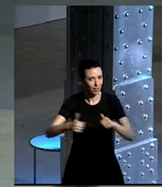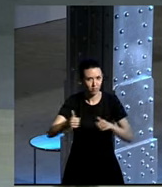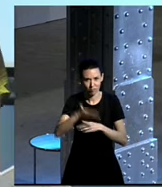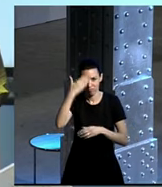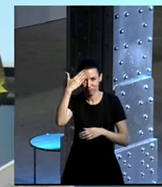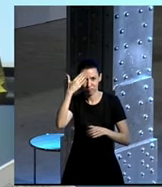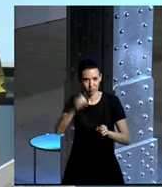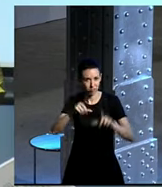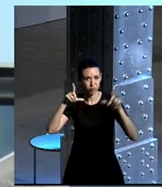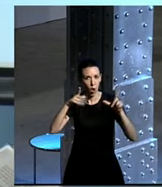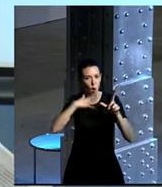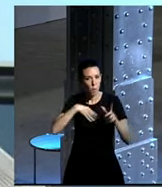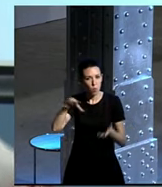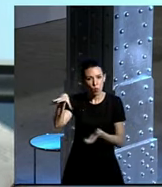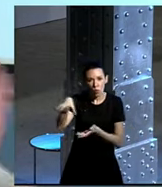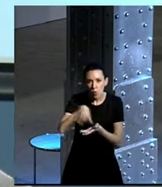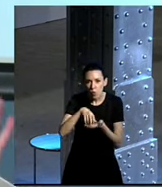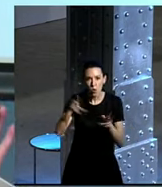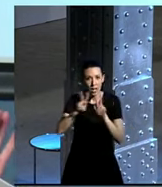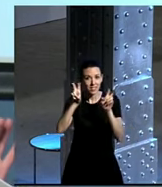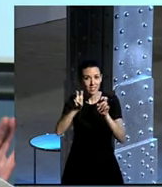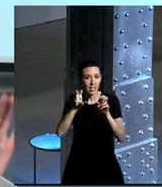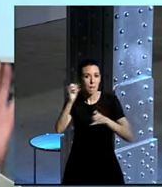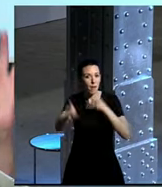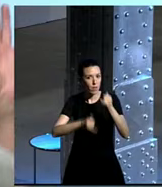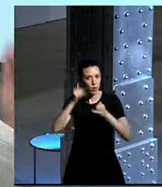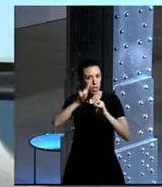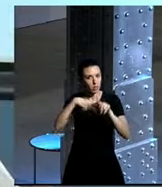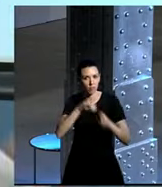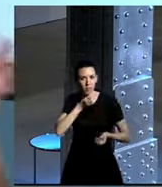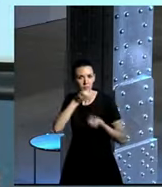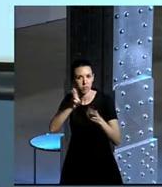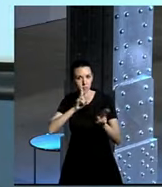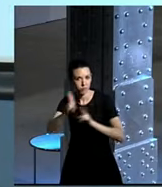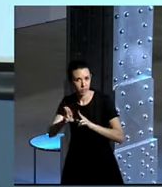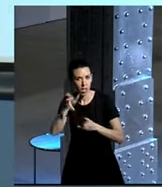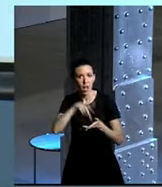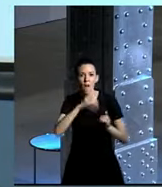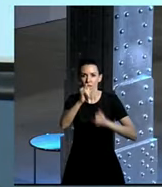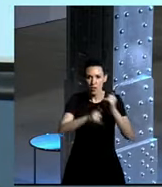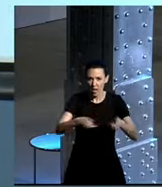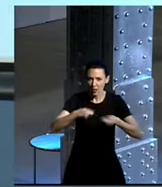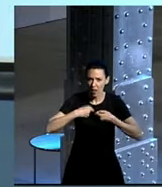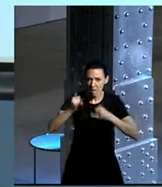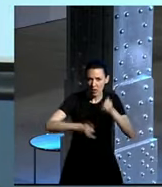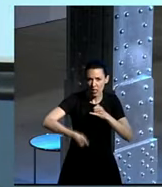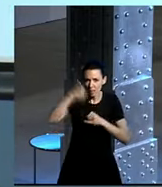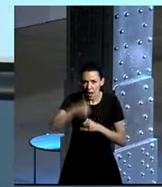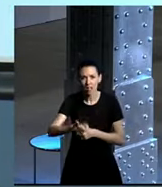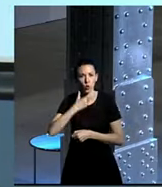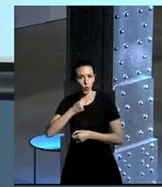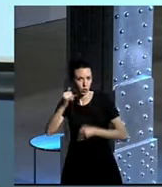poder desvelar las dudas sobre las bicicletas. Dime bicicleta, dame más bicicleta, me gusta la bicicleta.